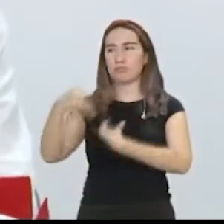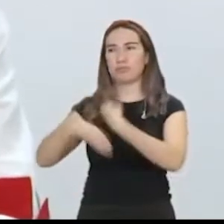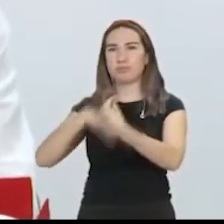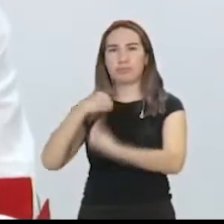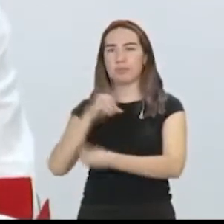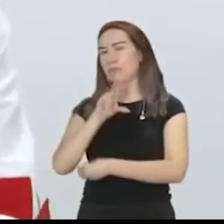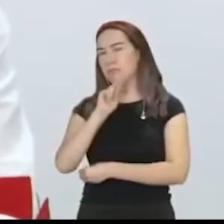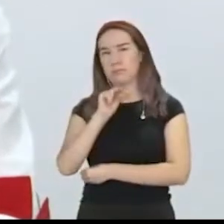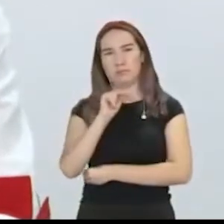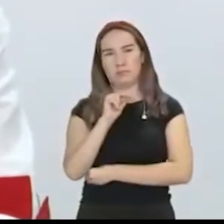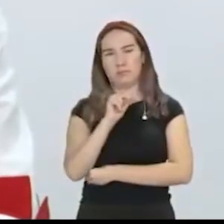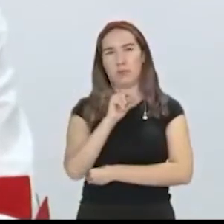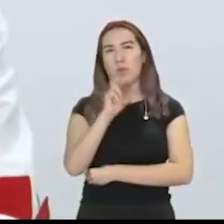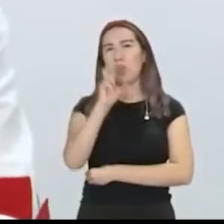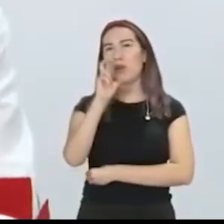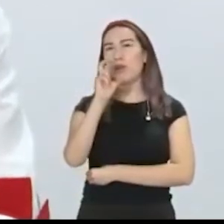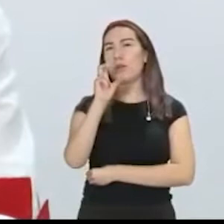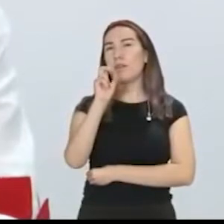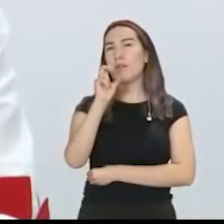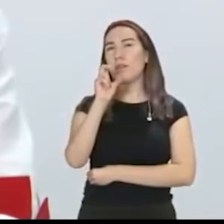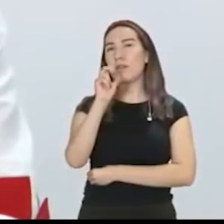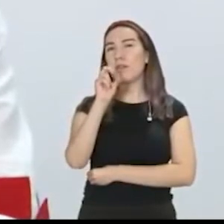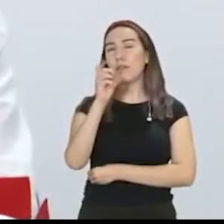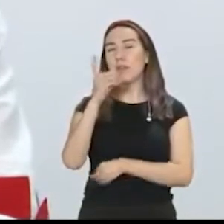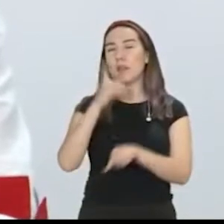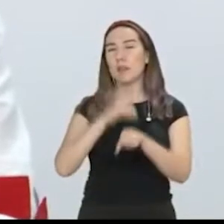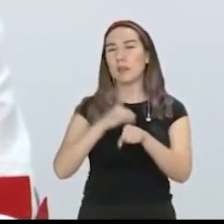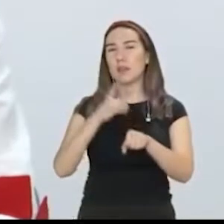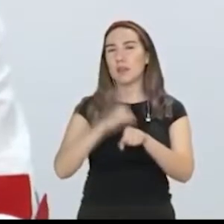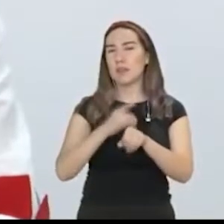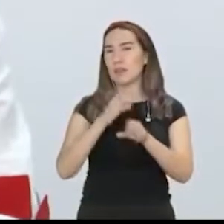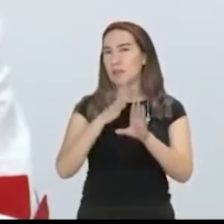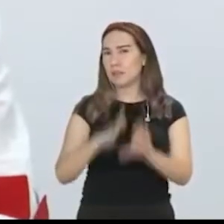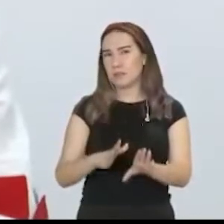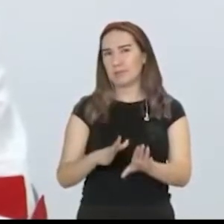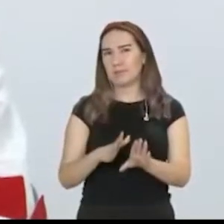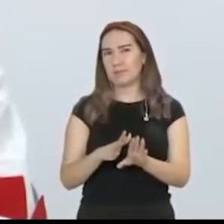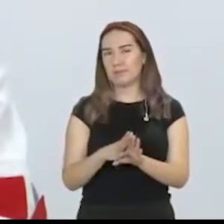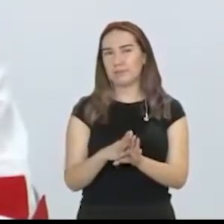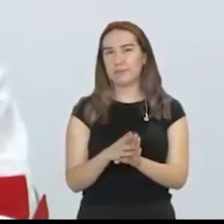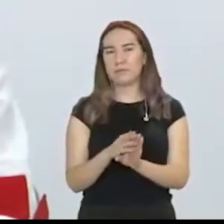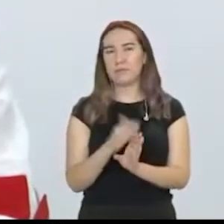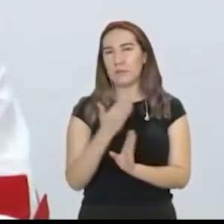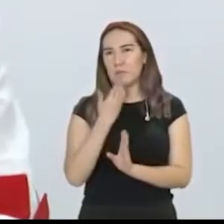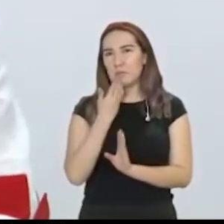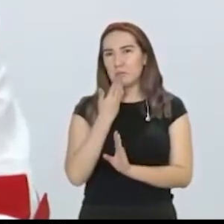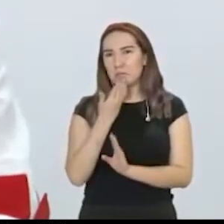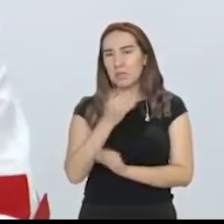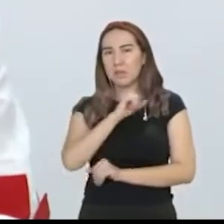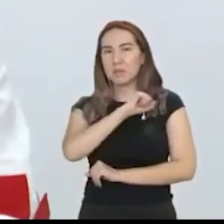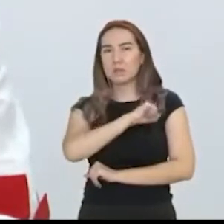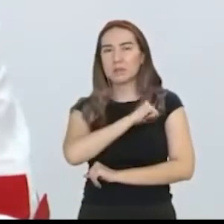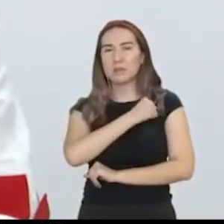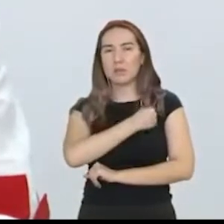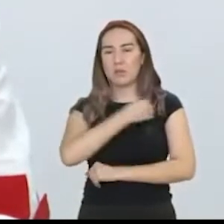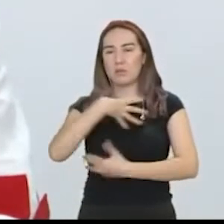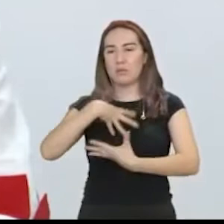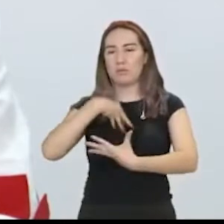30 días ya no sale positivo, ya no hay posibilidad de estar emitiendo virus y pues no te puedes contagiar.